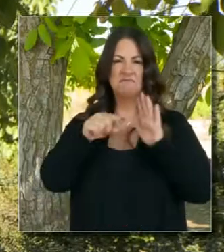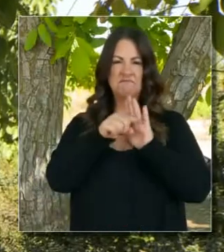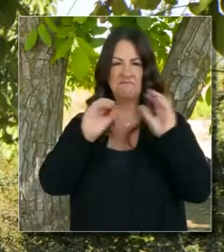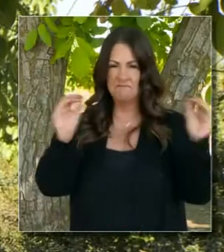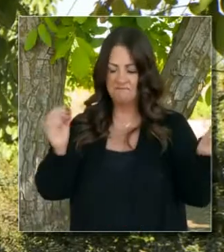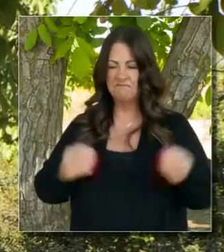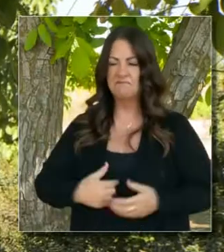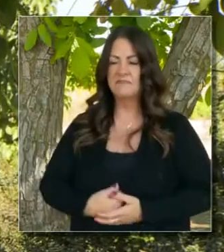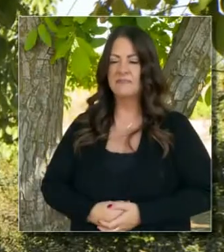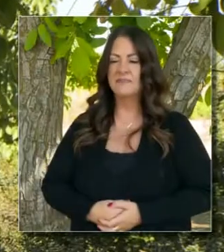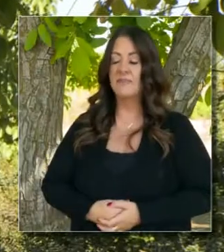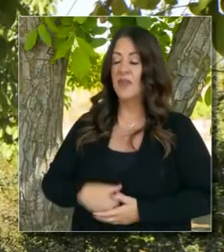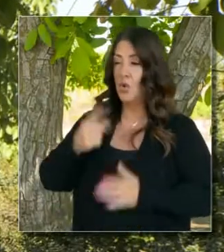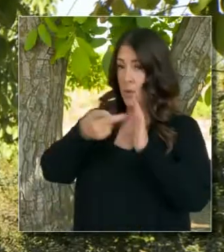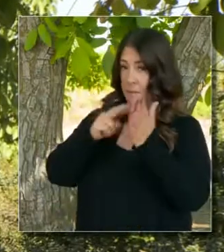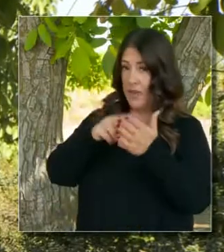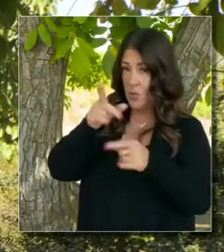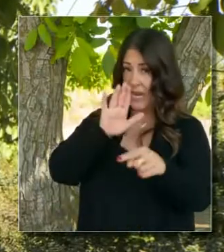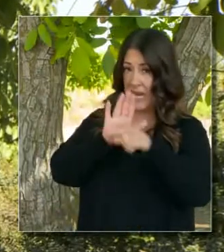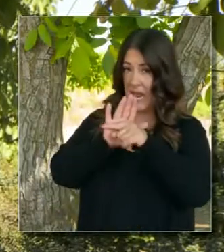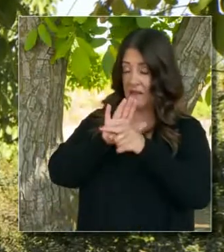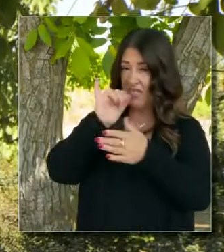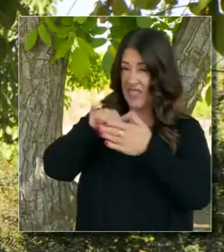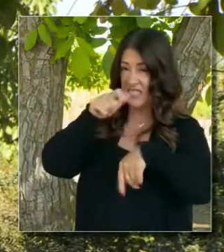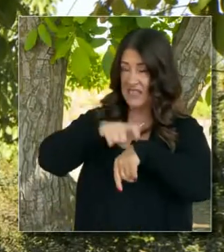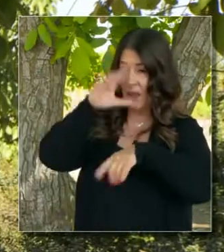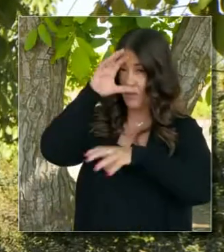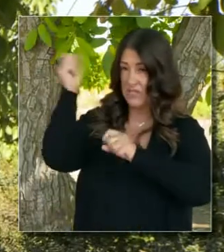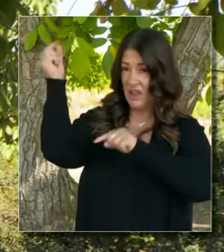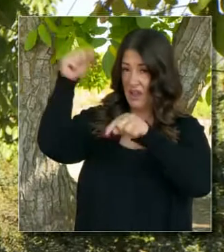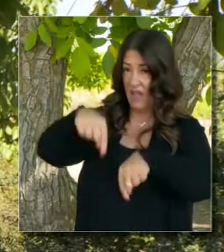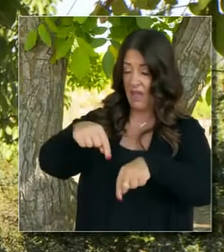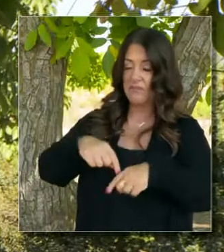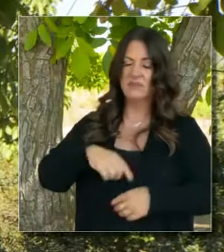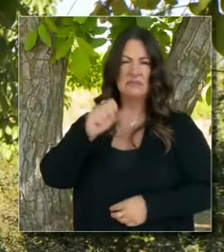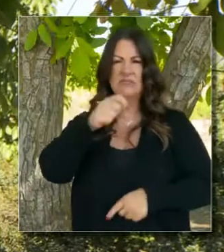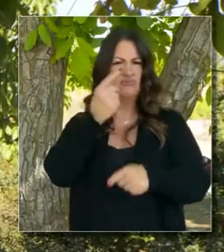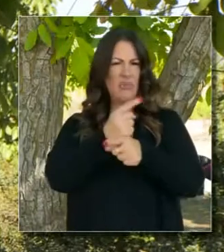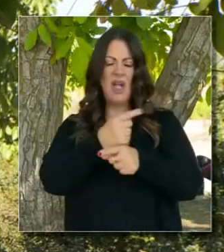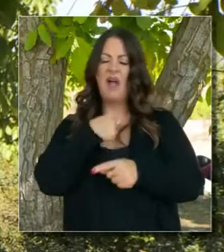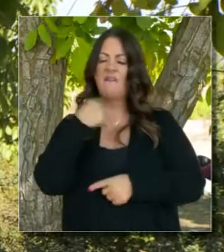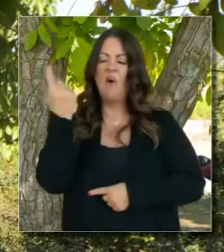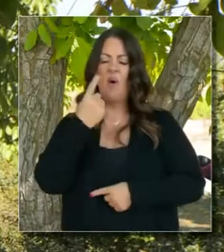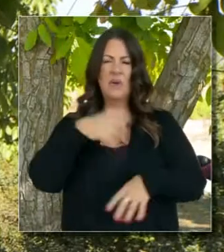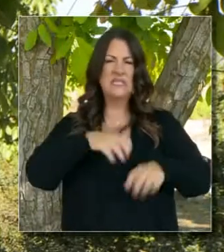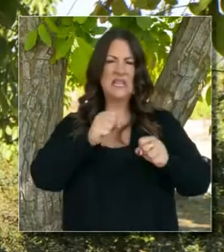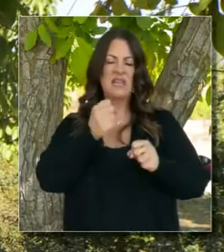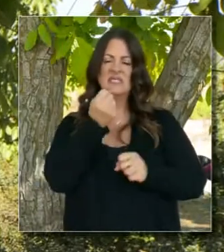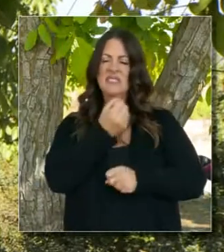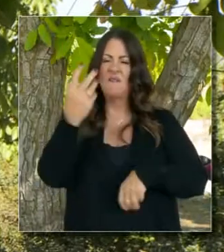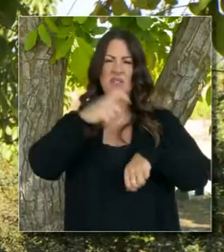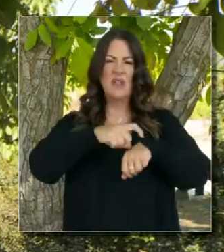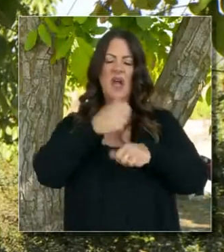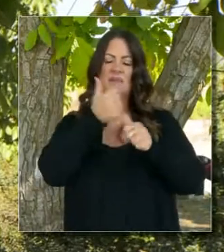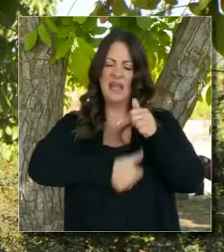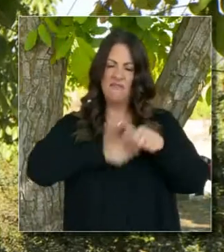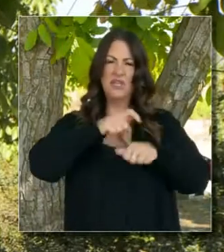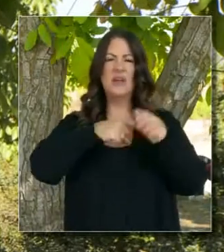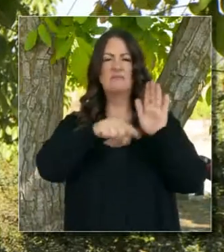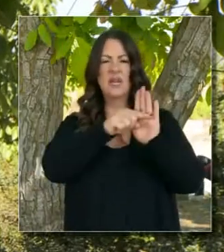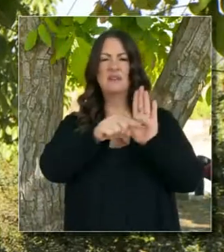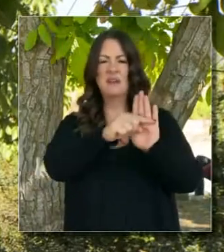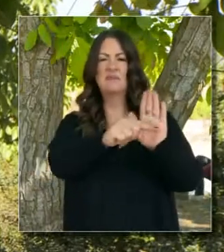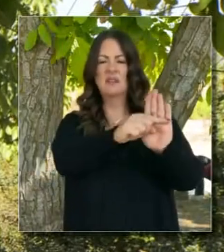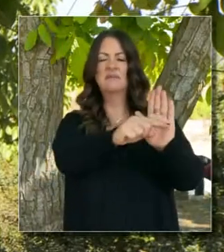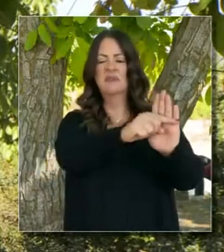Para aclarar, la última vez que le hicieron la prueba fue negativo cuando el presidente visitó. Sí, nunca he tenido resultado positivo. He dado